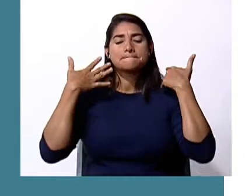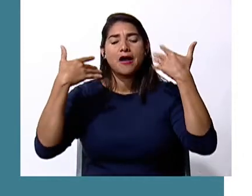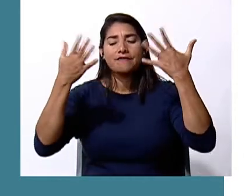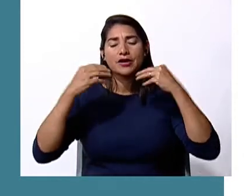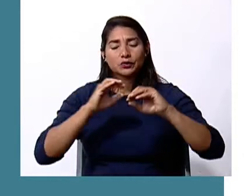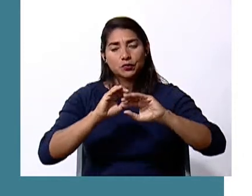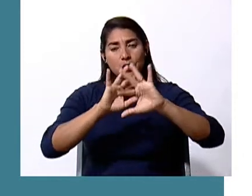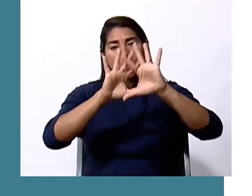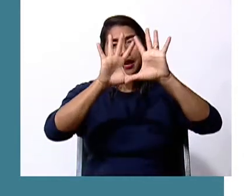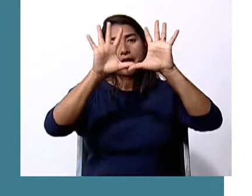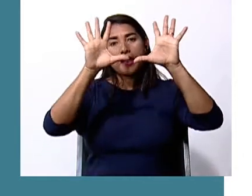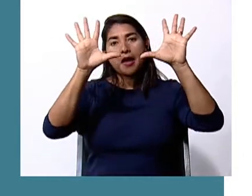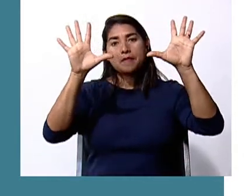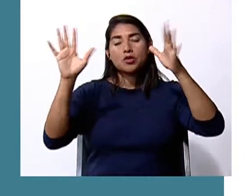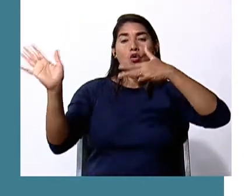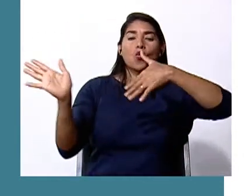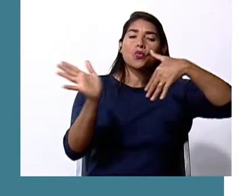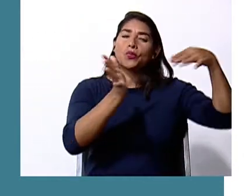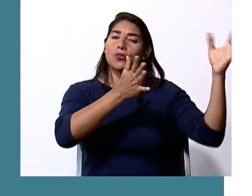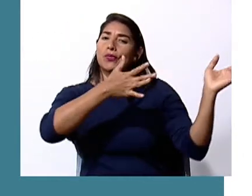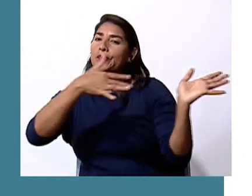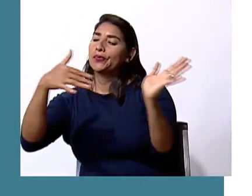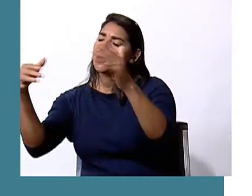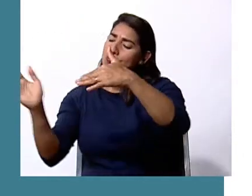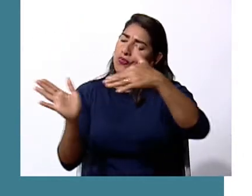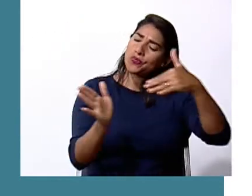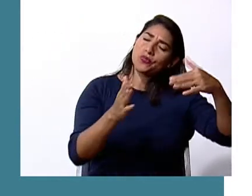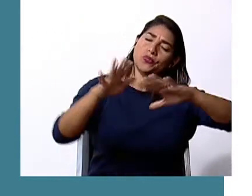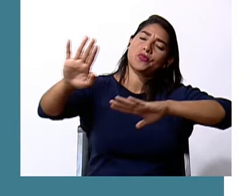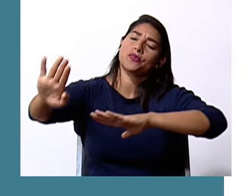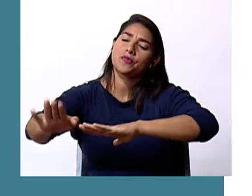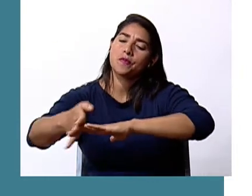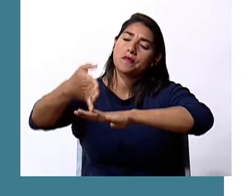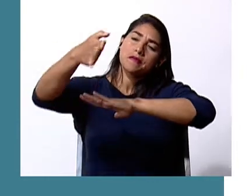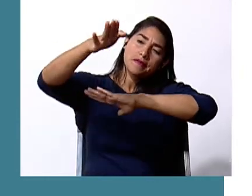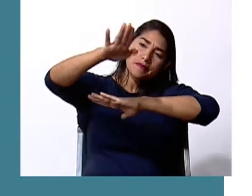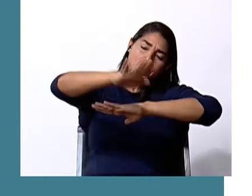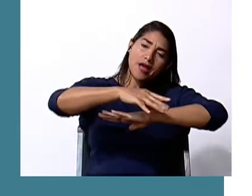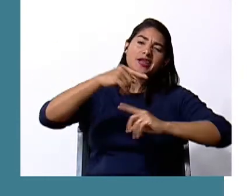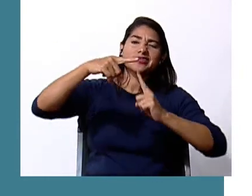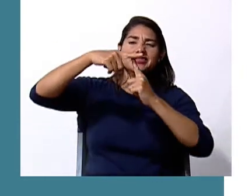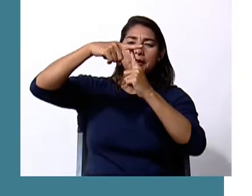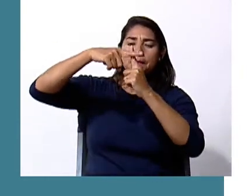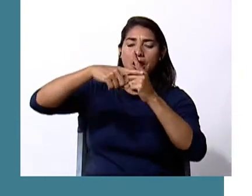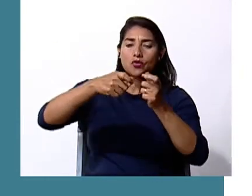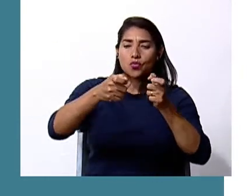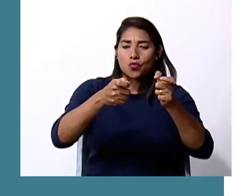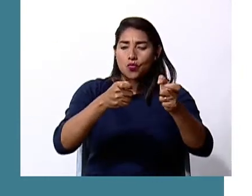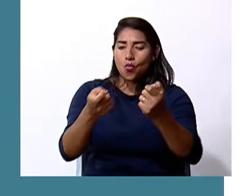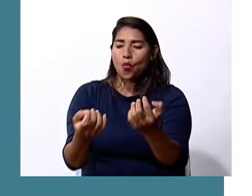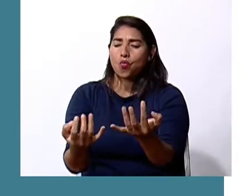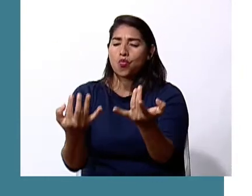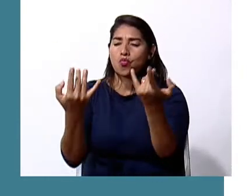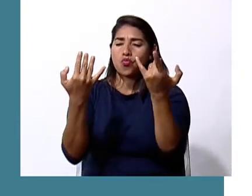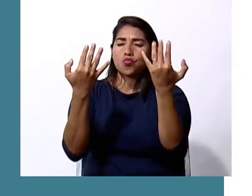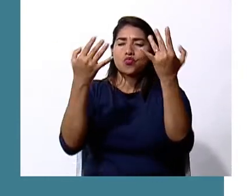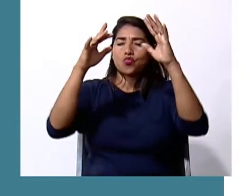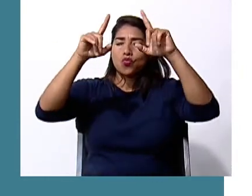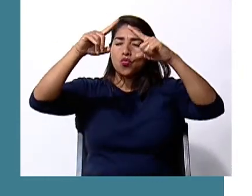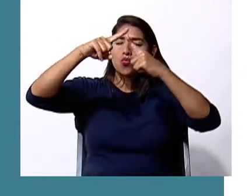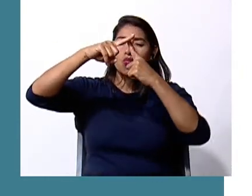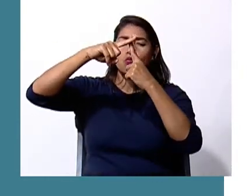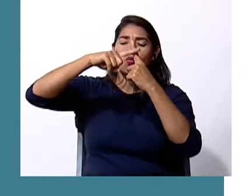mañana debido a los vientos. El mar es un regulador térmico pues se calienta y enfría más